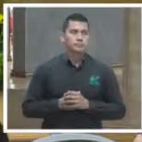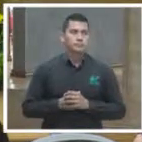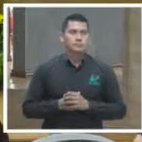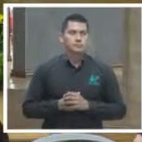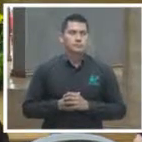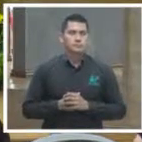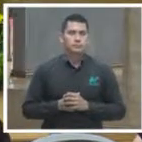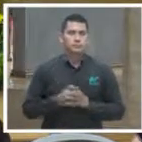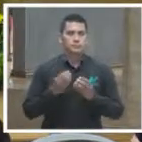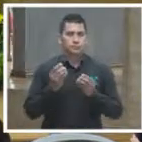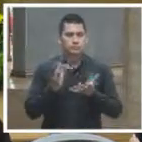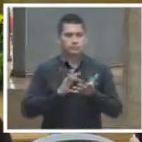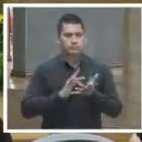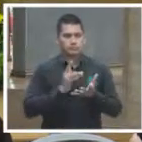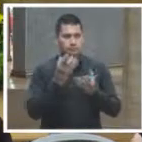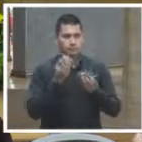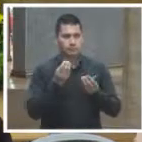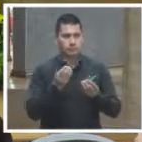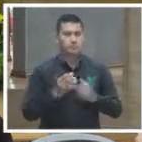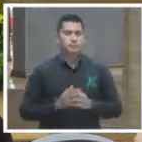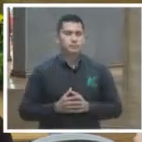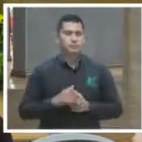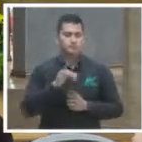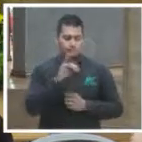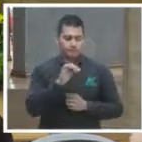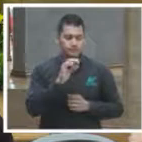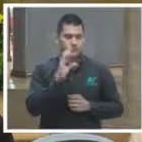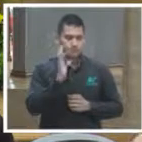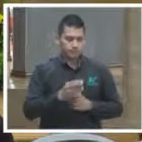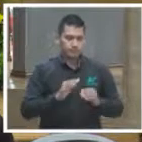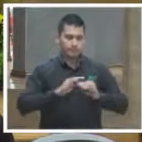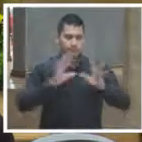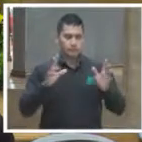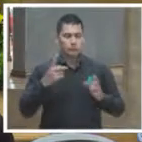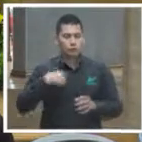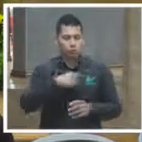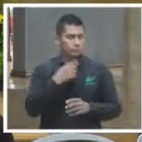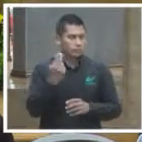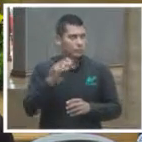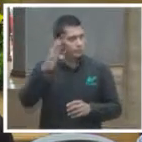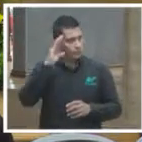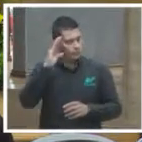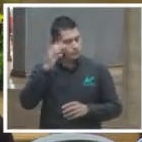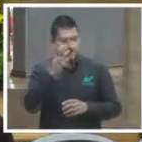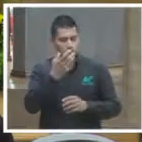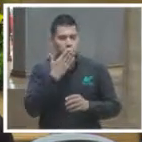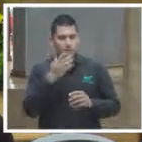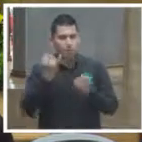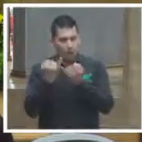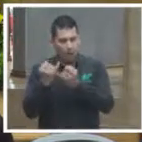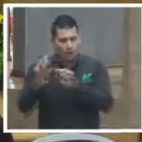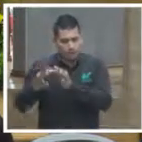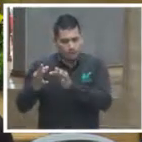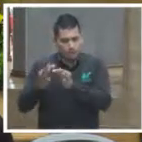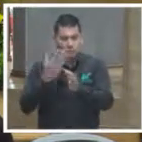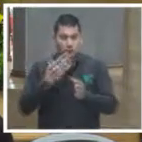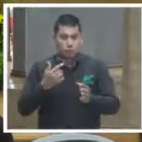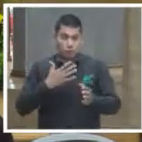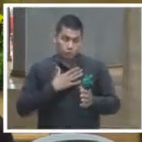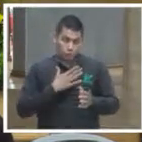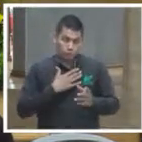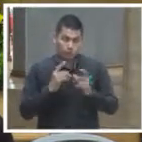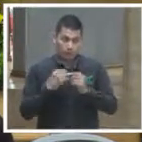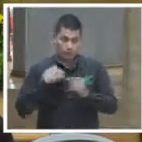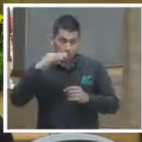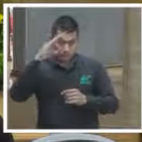muchas gracias creo que sí o sea por supuesto es una reflexión que hay que hacer y es algo que hay que definir yo nada más lo colocaría en estos